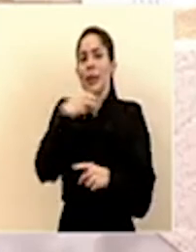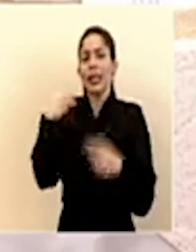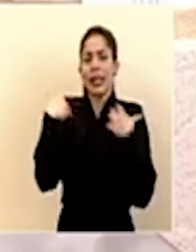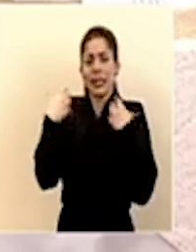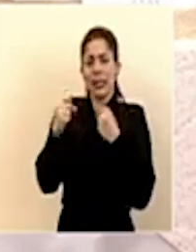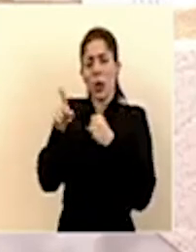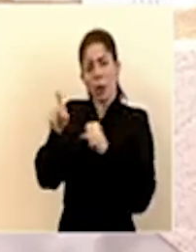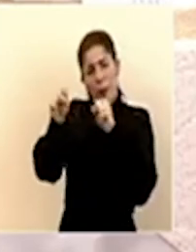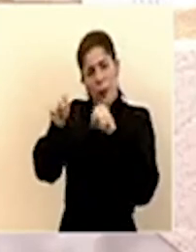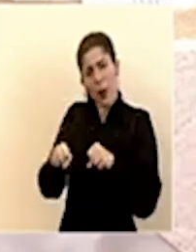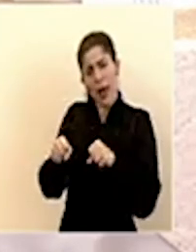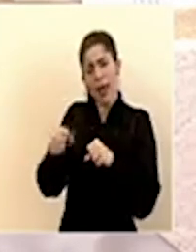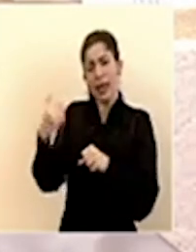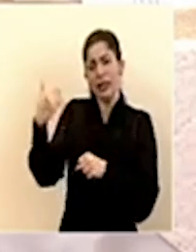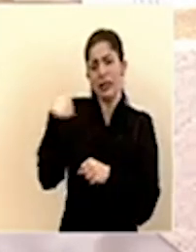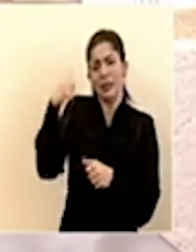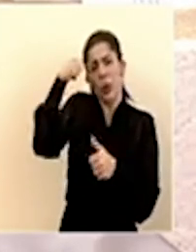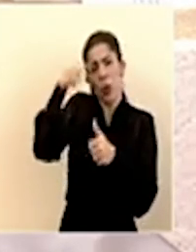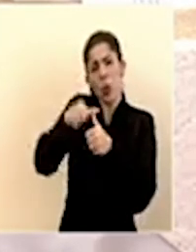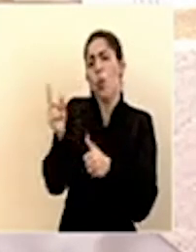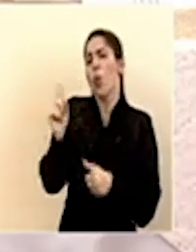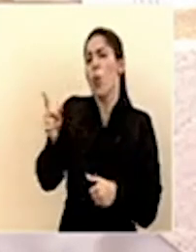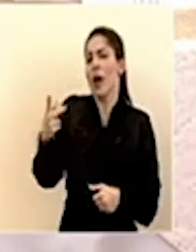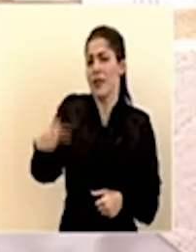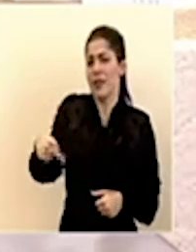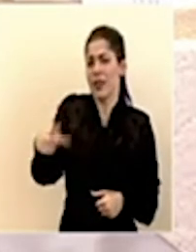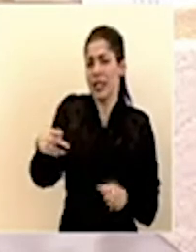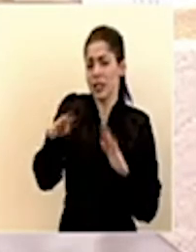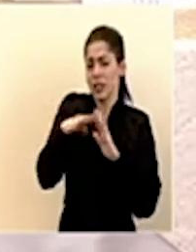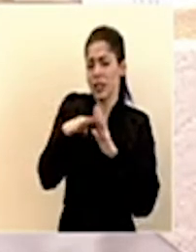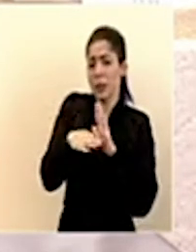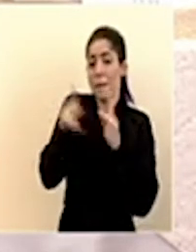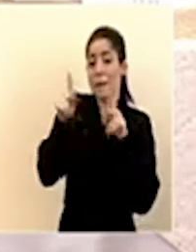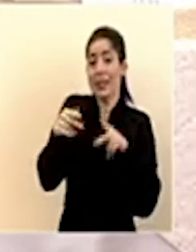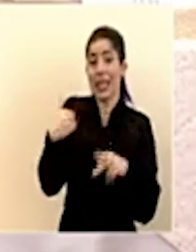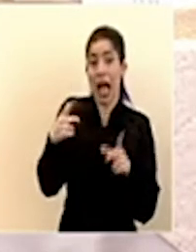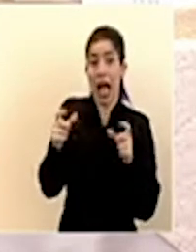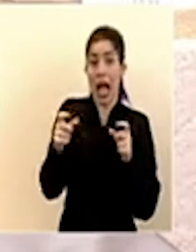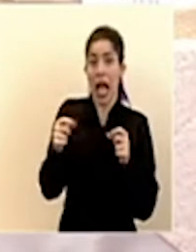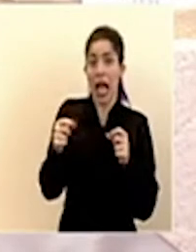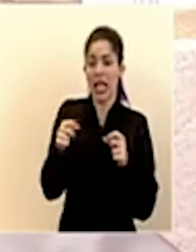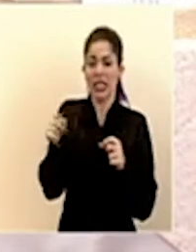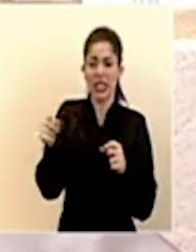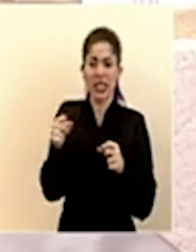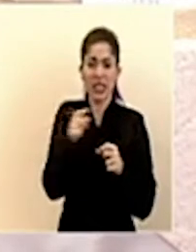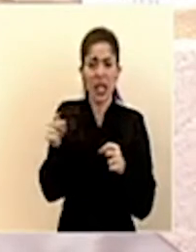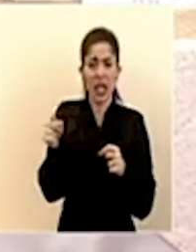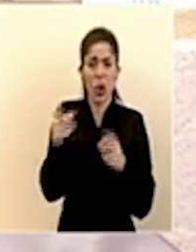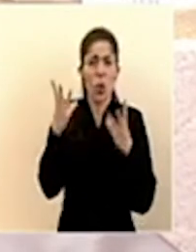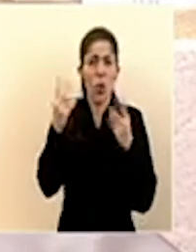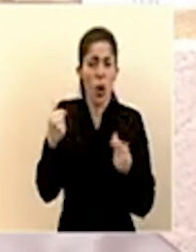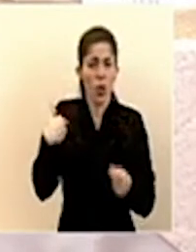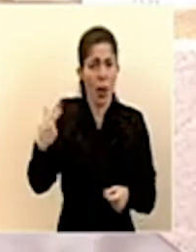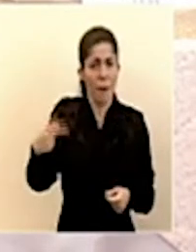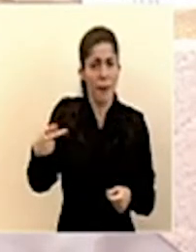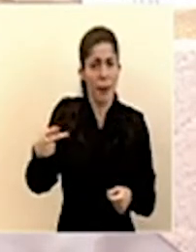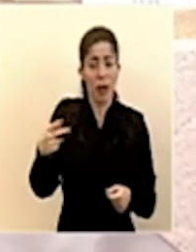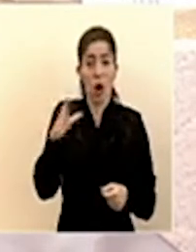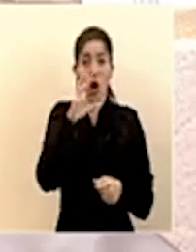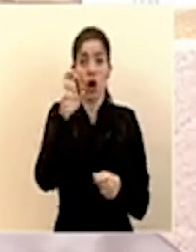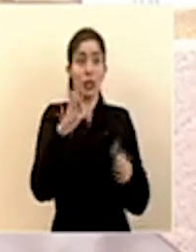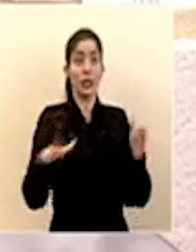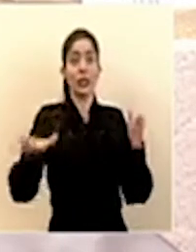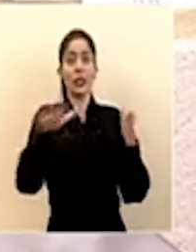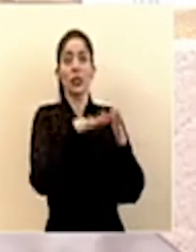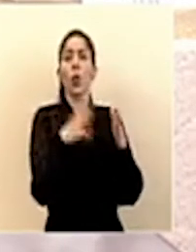podría recordar los factores de riesgos para la población con cáncer qué porcentaje de la población costarricense nos